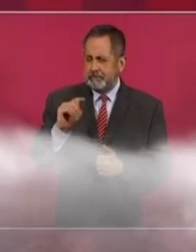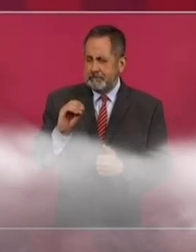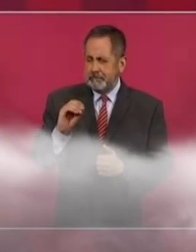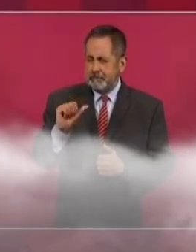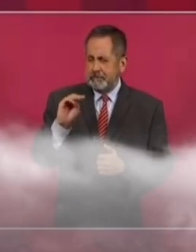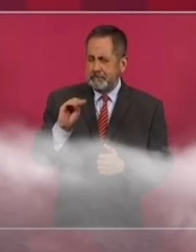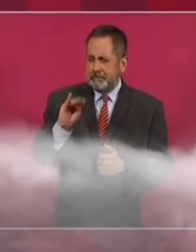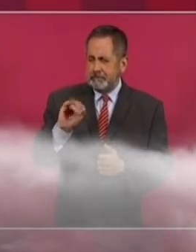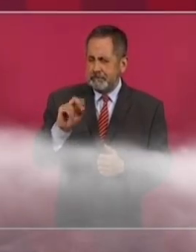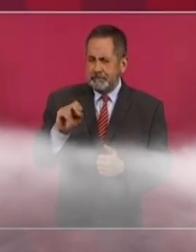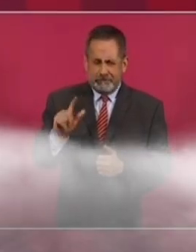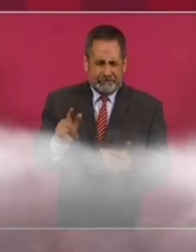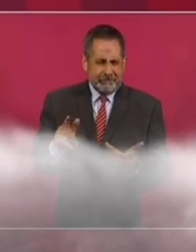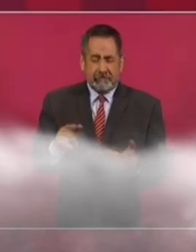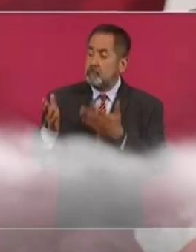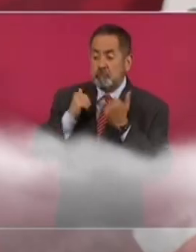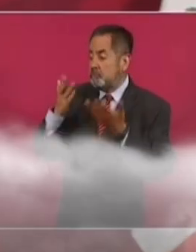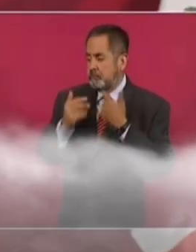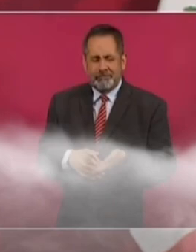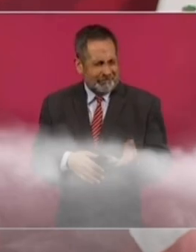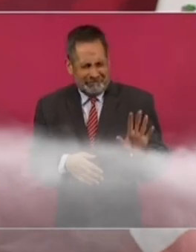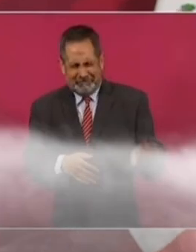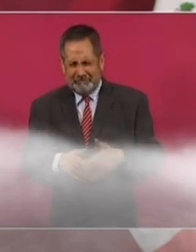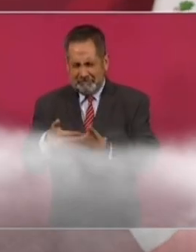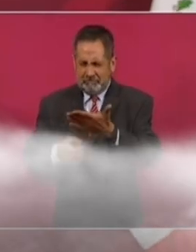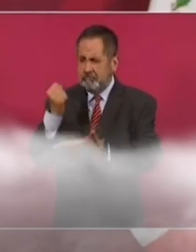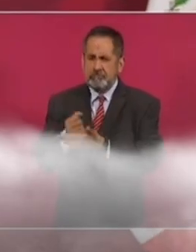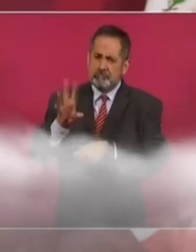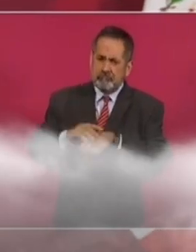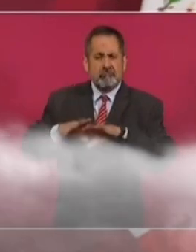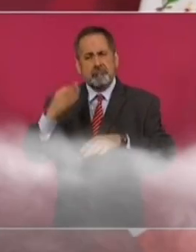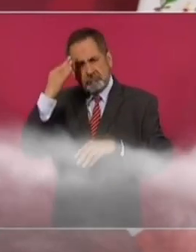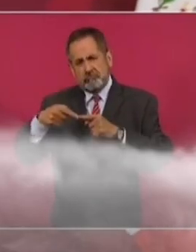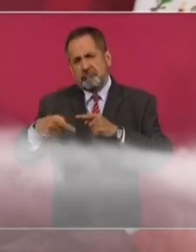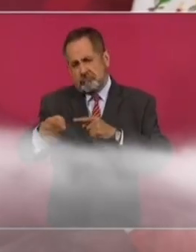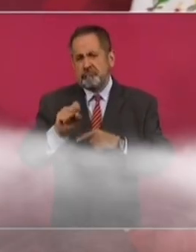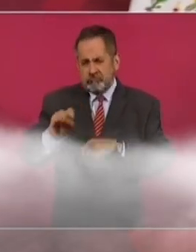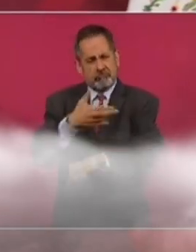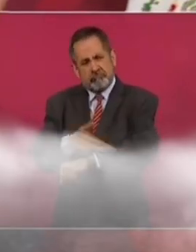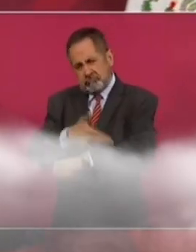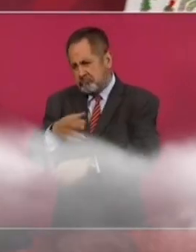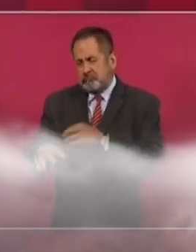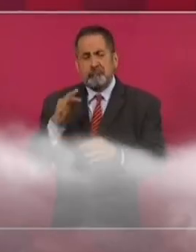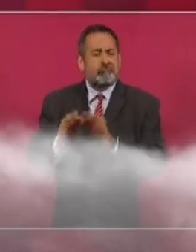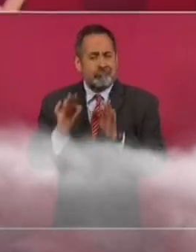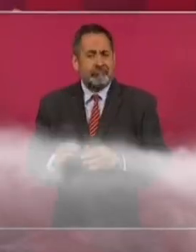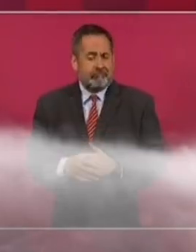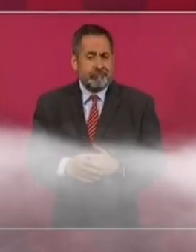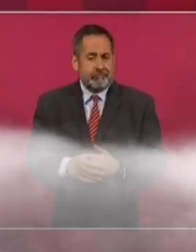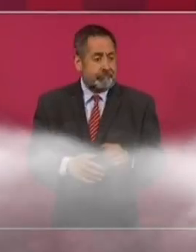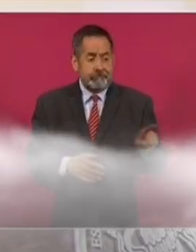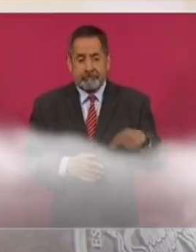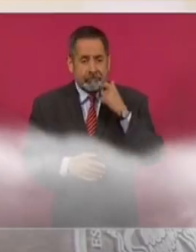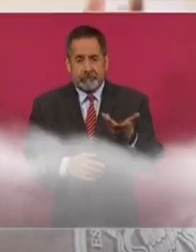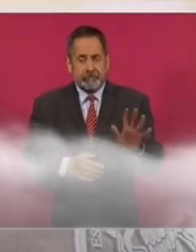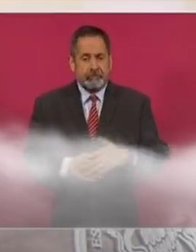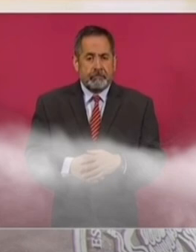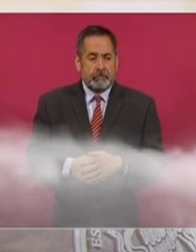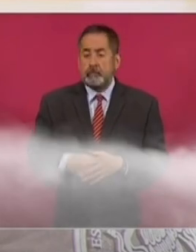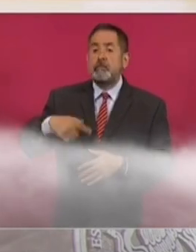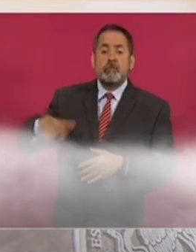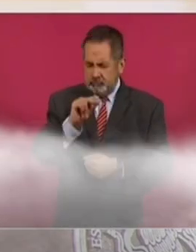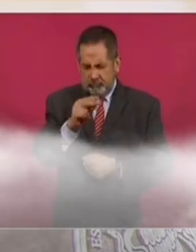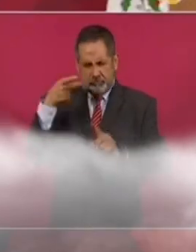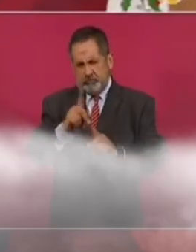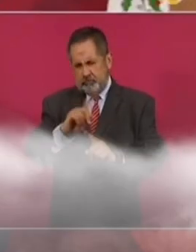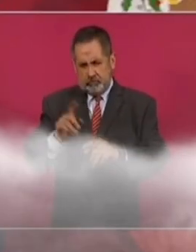Parte del permiso, digo, del acuerdo, fue para que se tuviese el tiempo y se hicieran bien las cosas. Porque nadie quiere, nadie, destruir